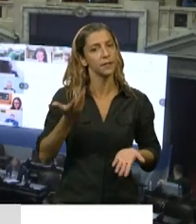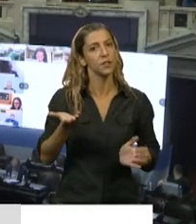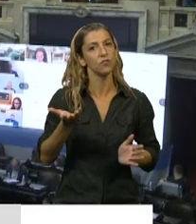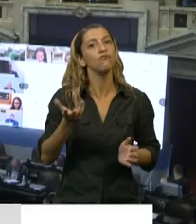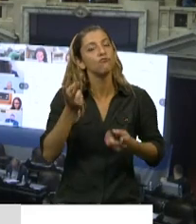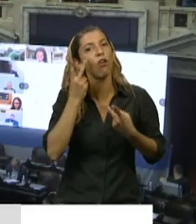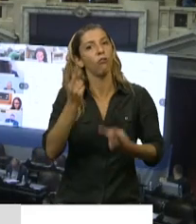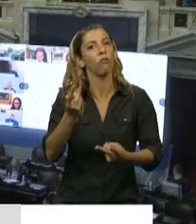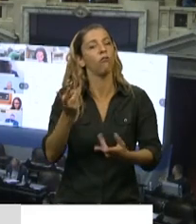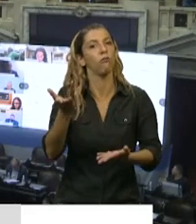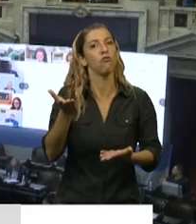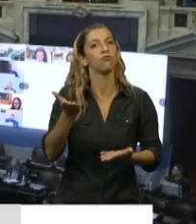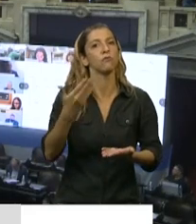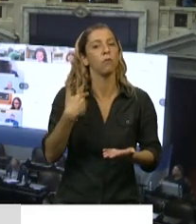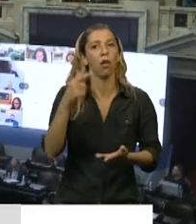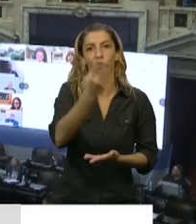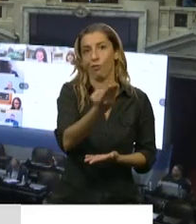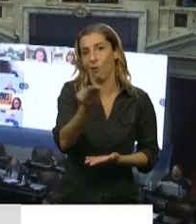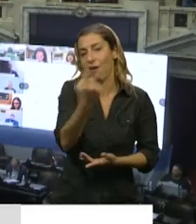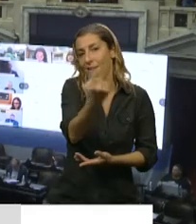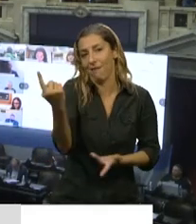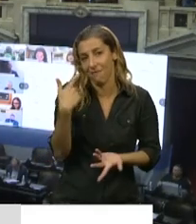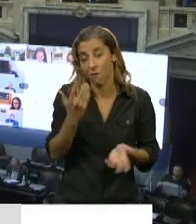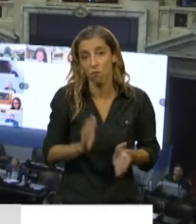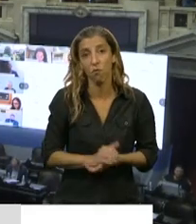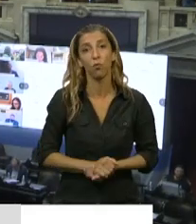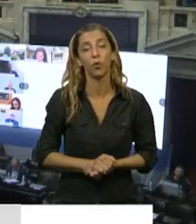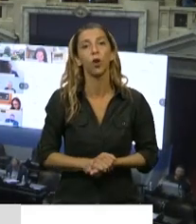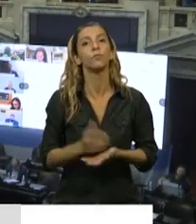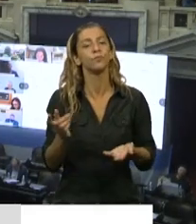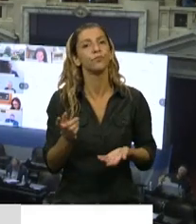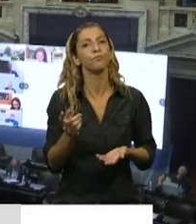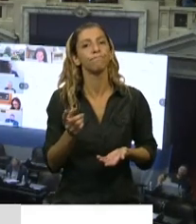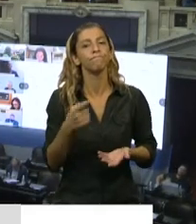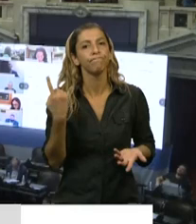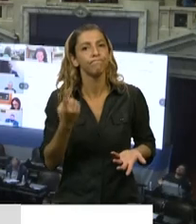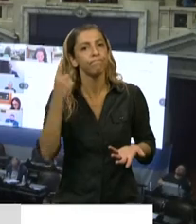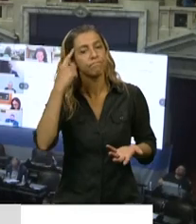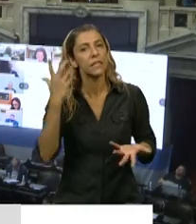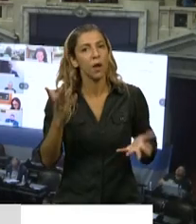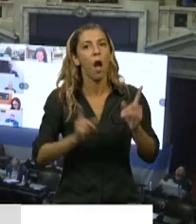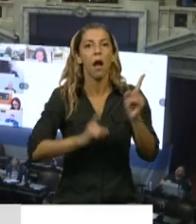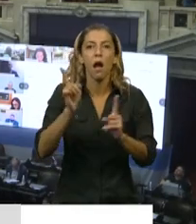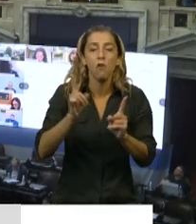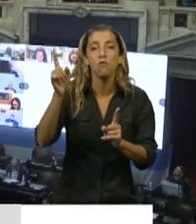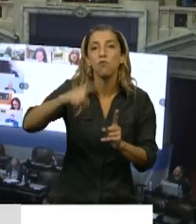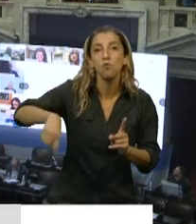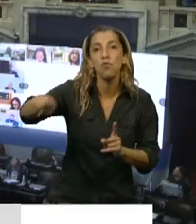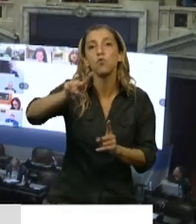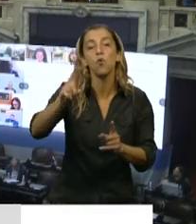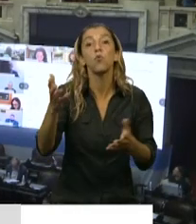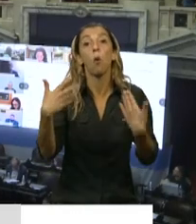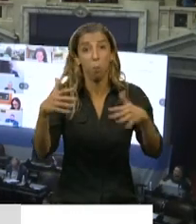reconocimiento a todos estos sectores, puede generar que algunos de ellos cambien de